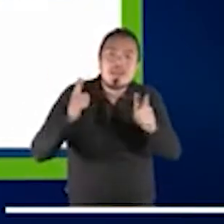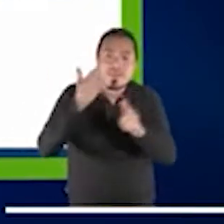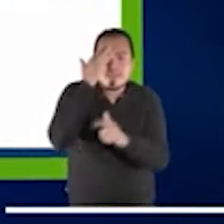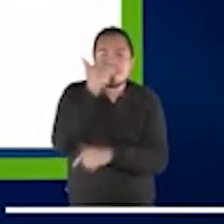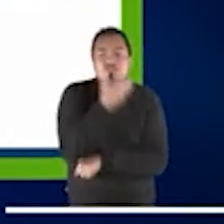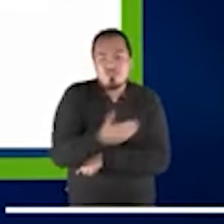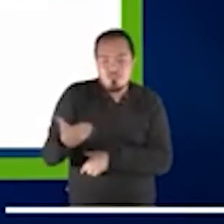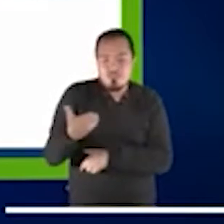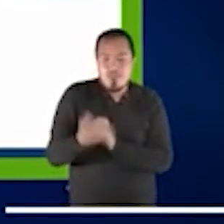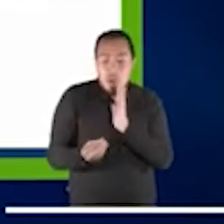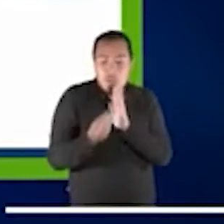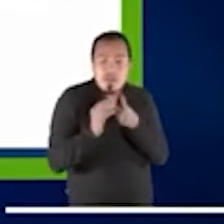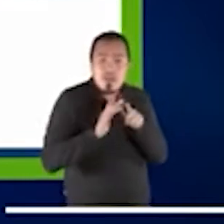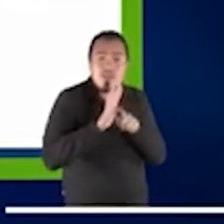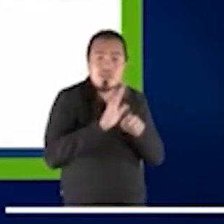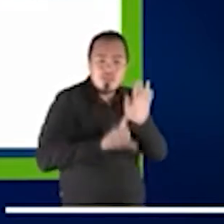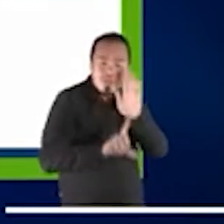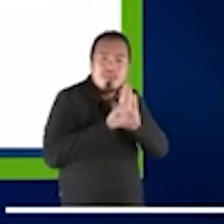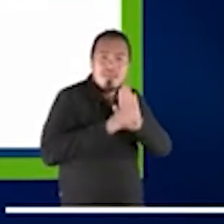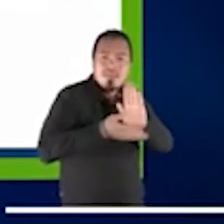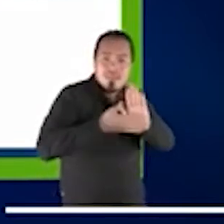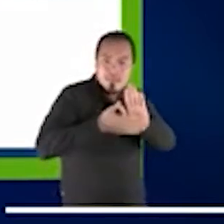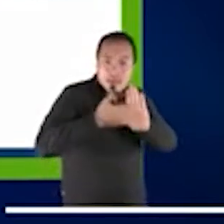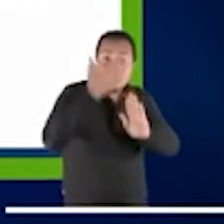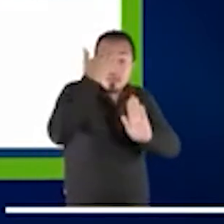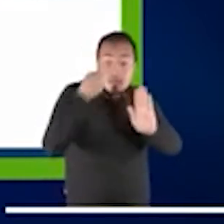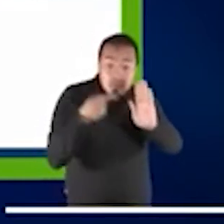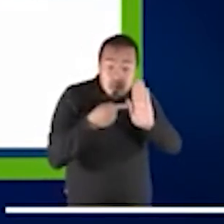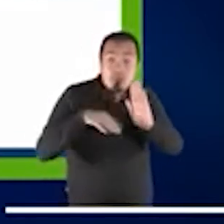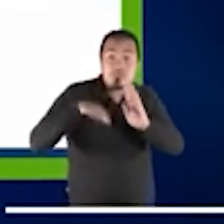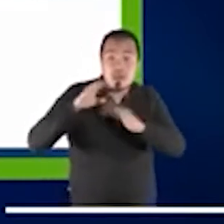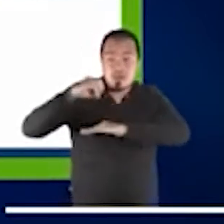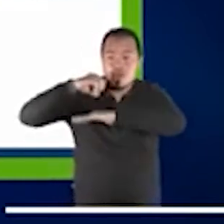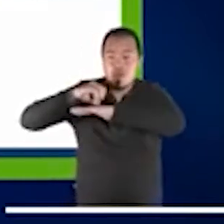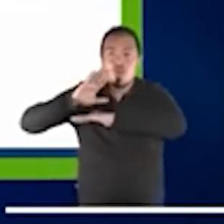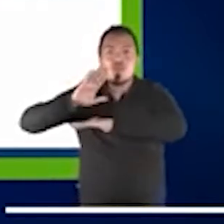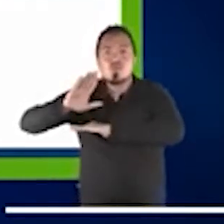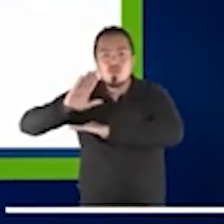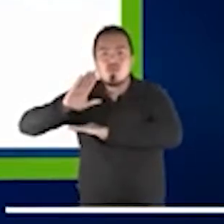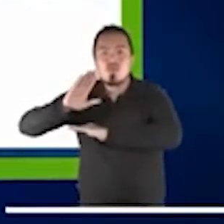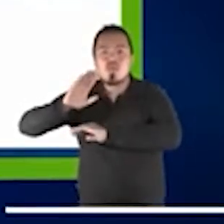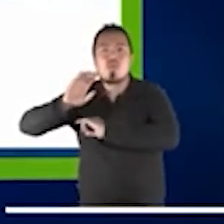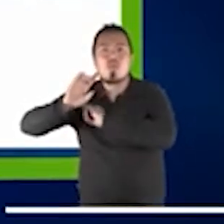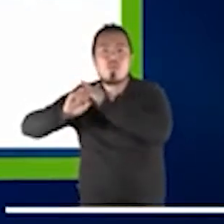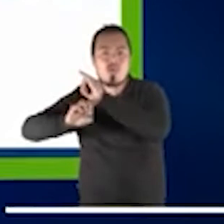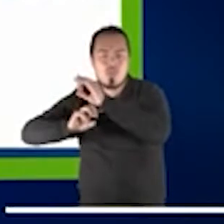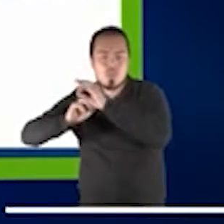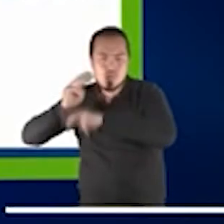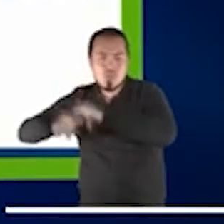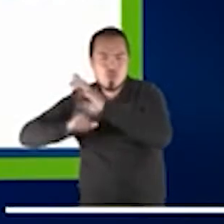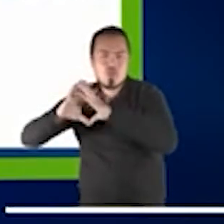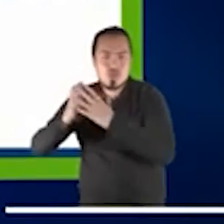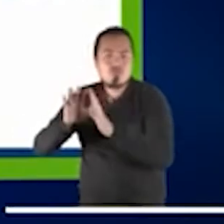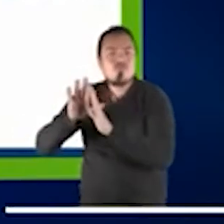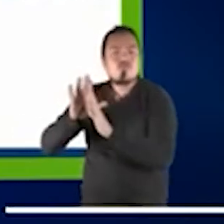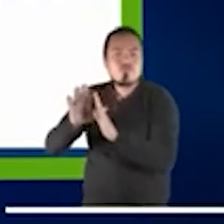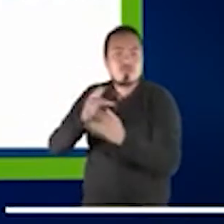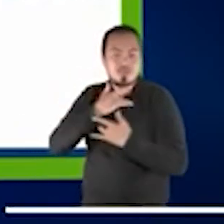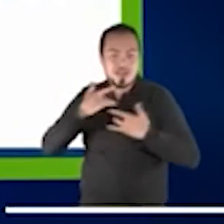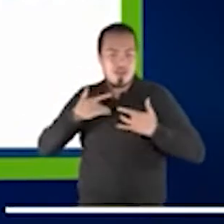con la ley, hemos visto que los criterios que, como la Organización Mundial de la Salud podía recomendar,